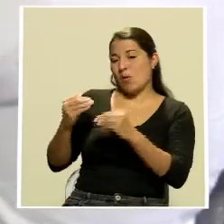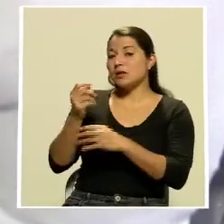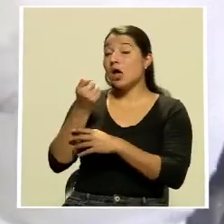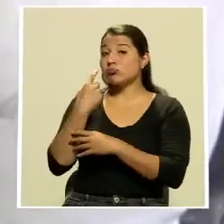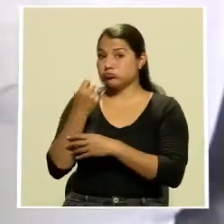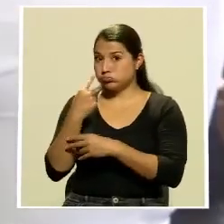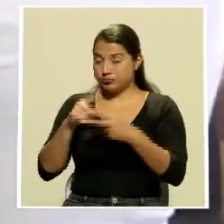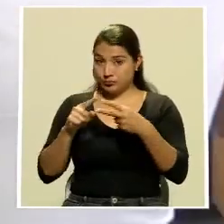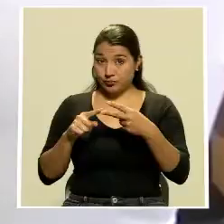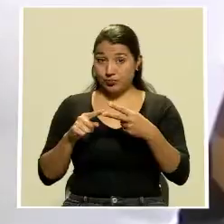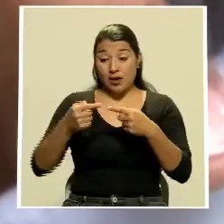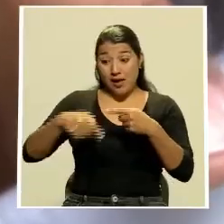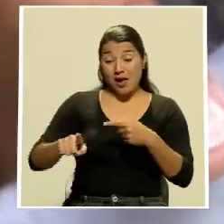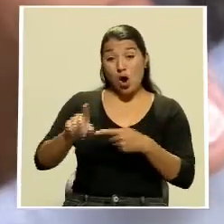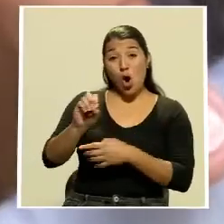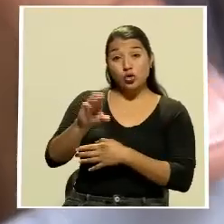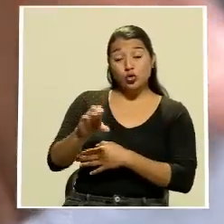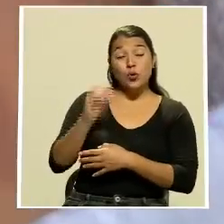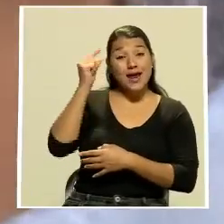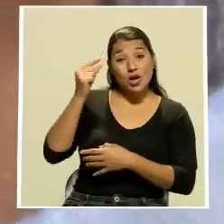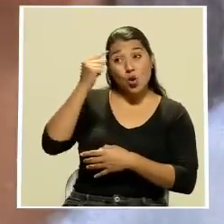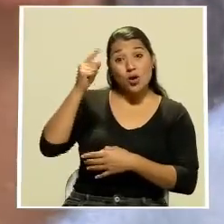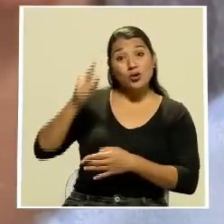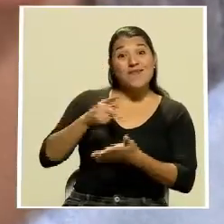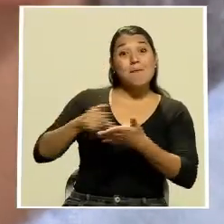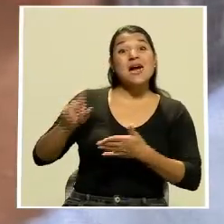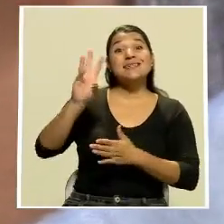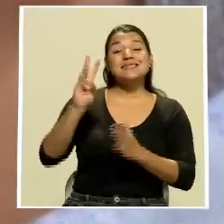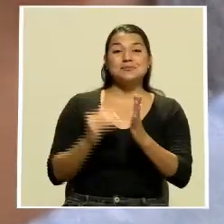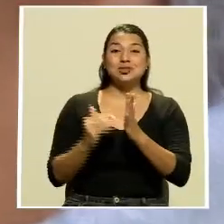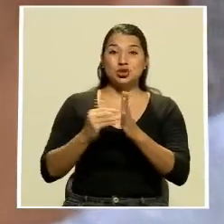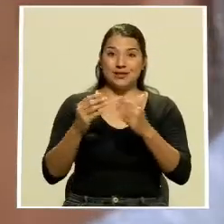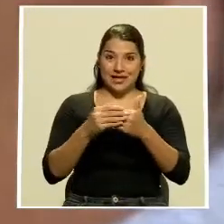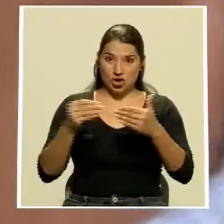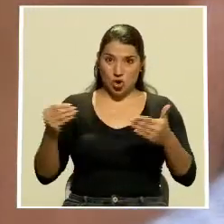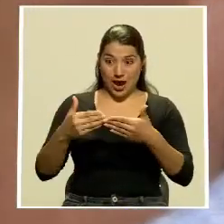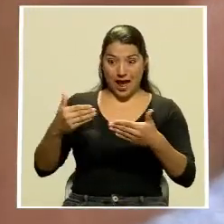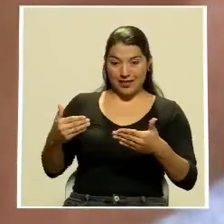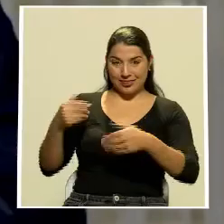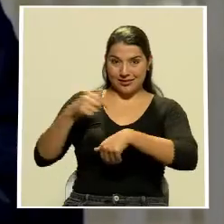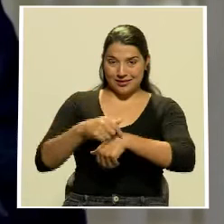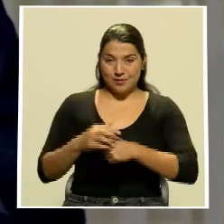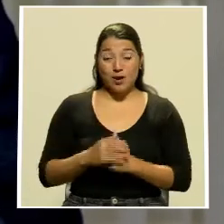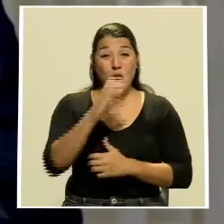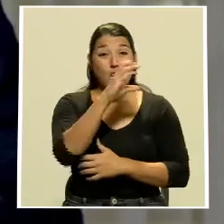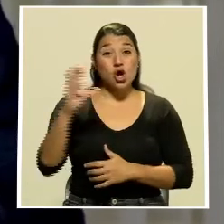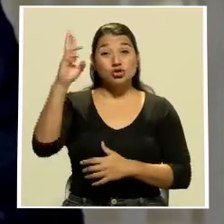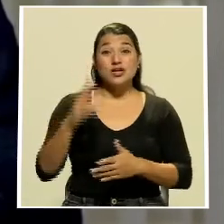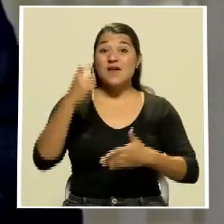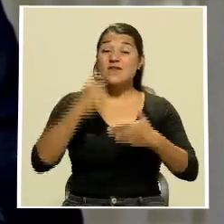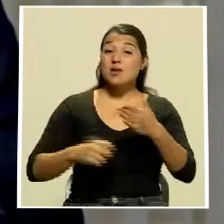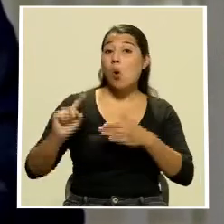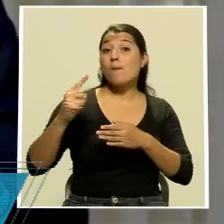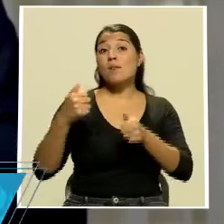octubre, el Estado deberá pagar un adelanto de más de 6 millones de dólares. Costa Rica ha firmado su primer acuerdo